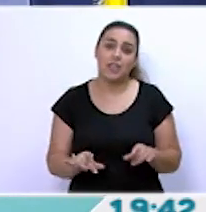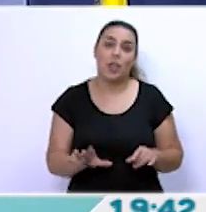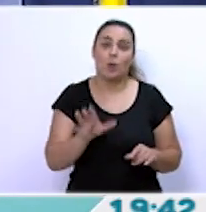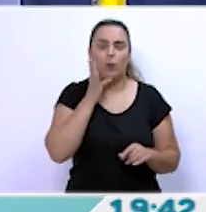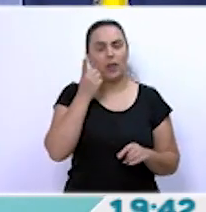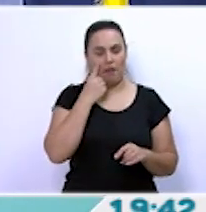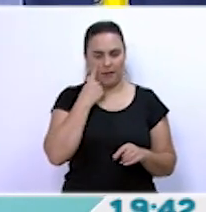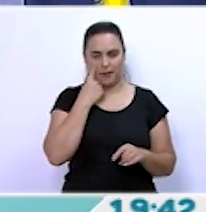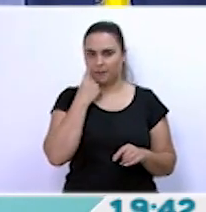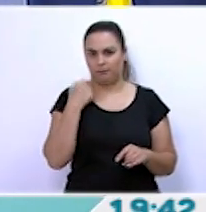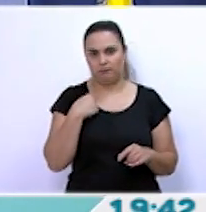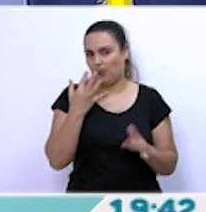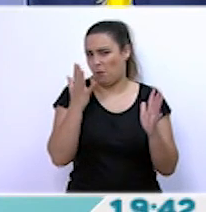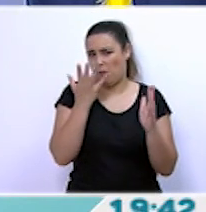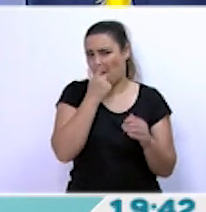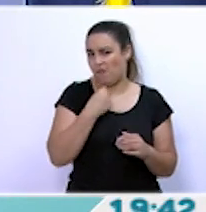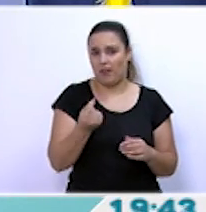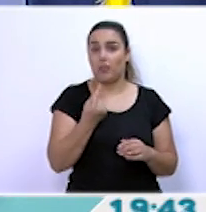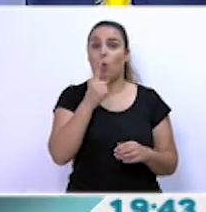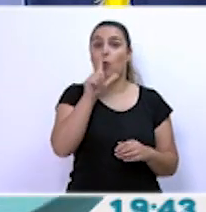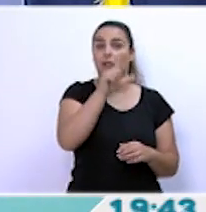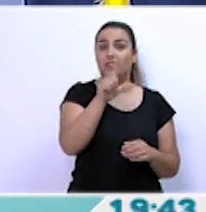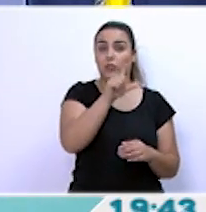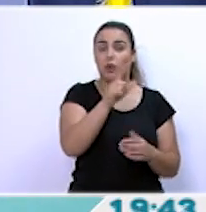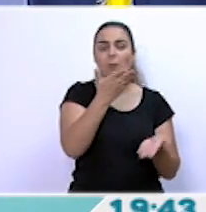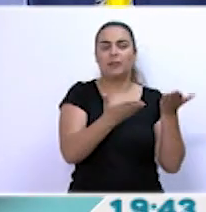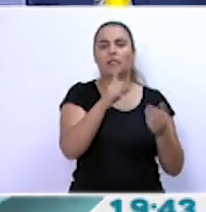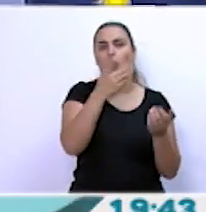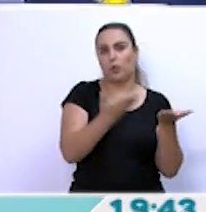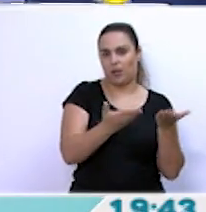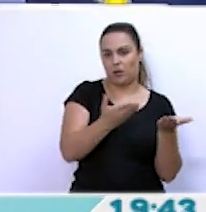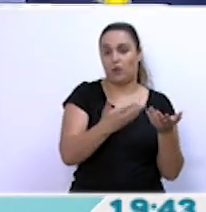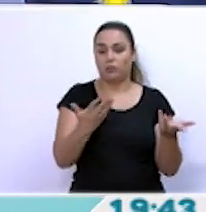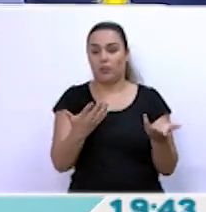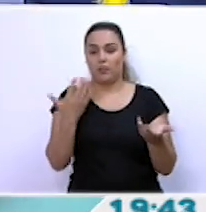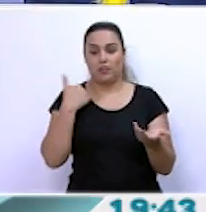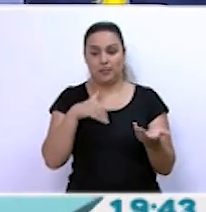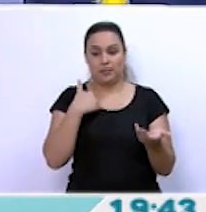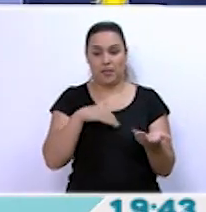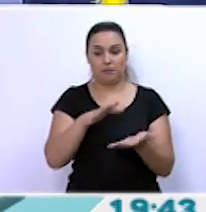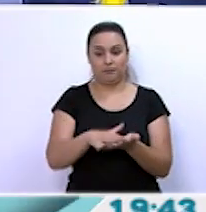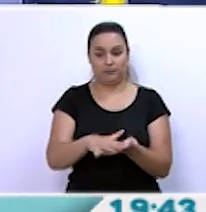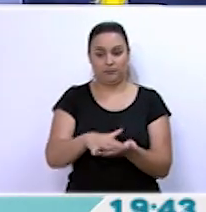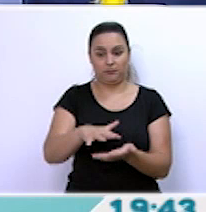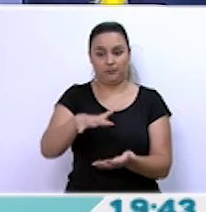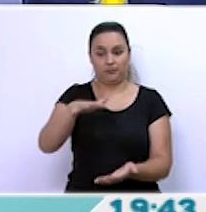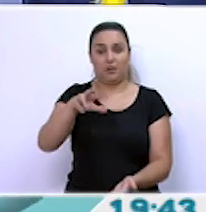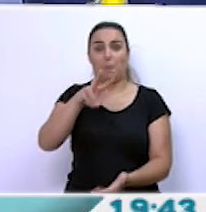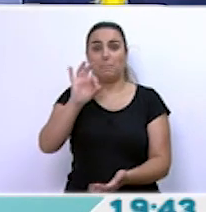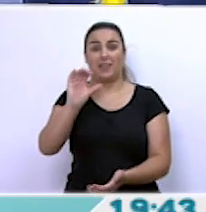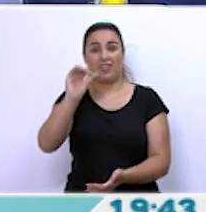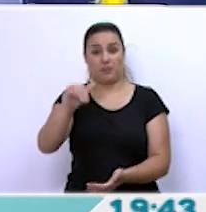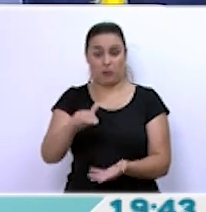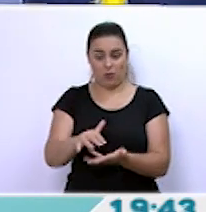la cuenta es muy fácil. Un litro de agua pesa un kilo, con lo cual, en cuanto levantemos escasos 20 centímetros